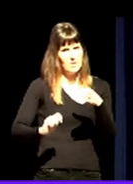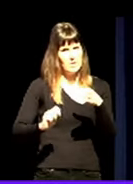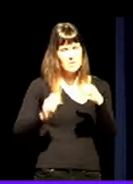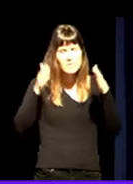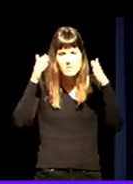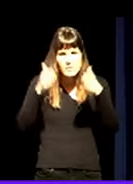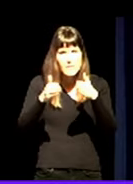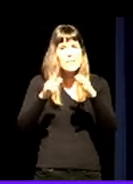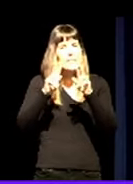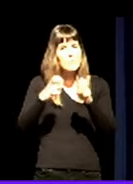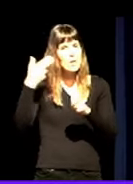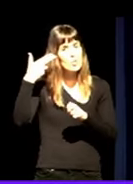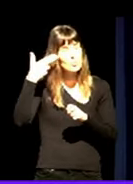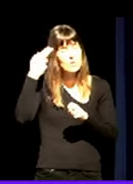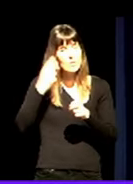suizidio prebenditzeko,